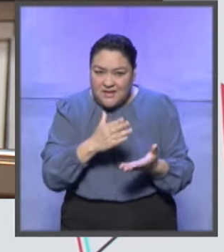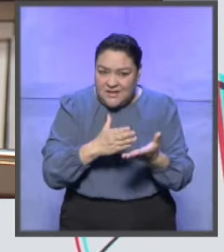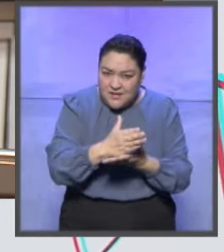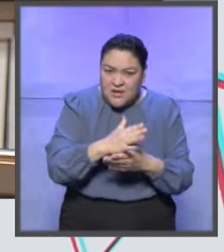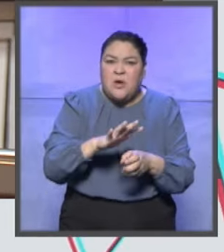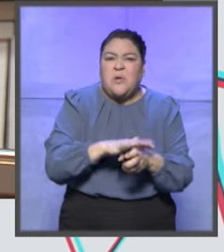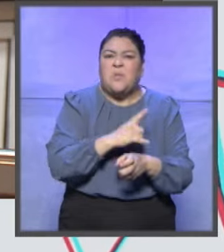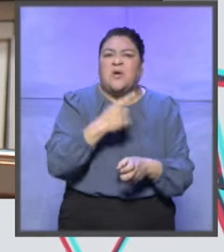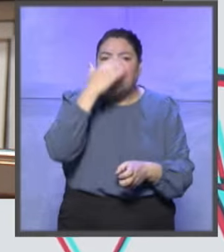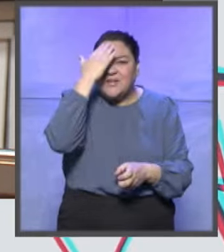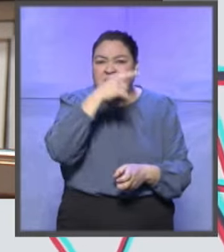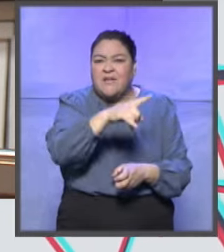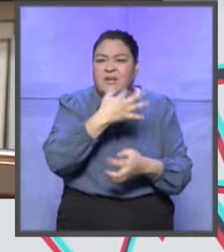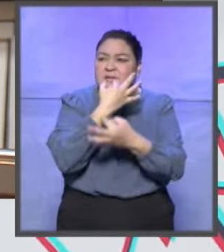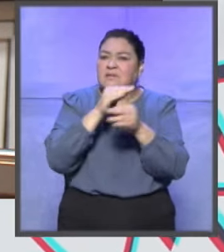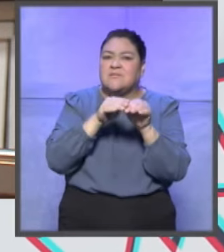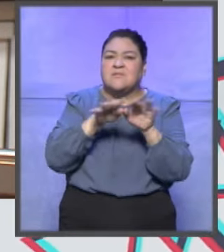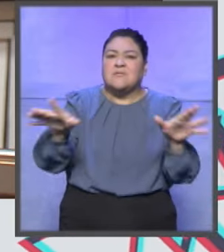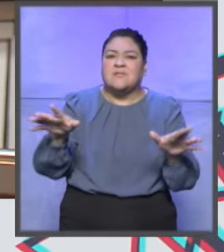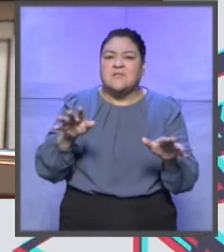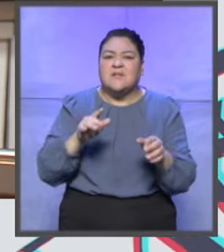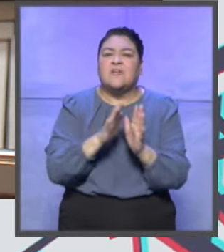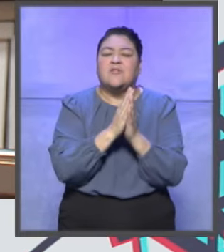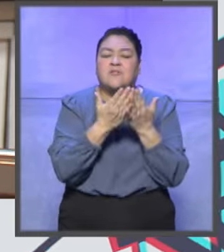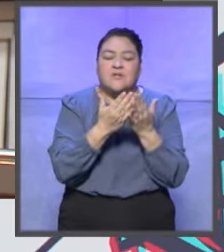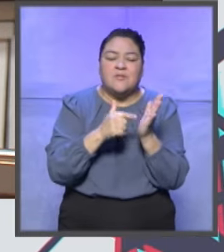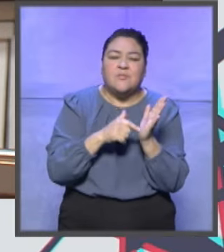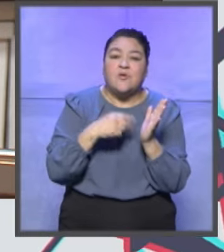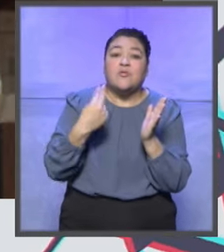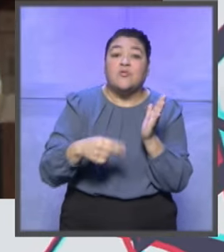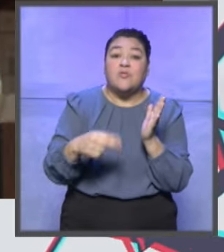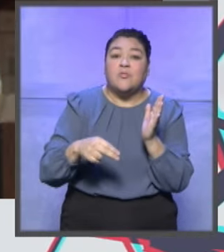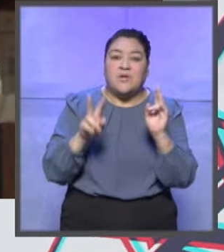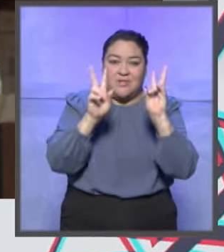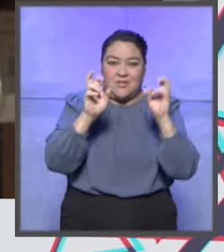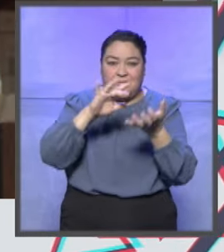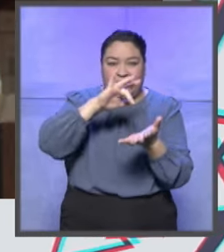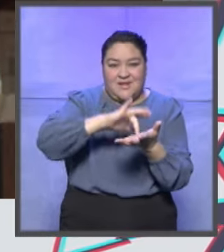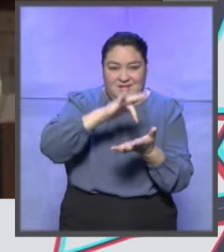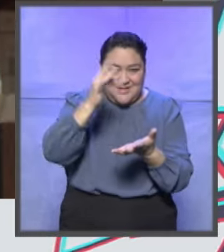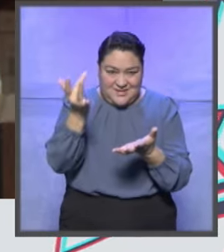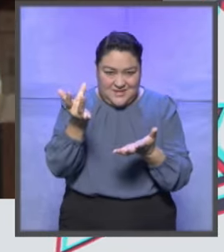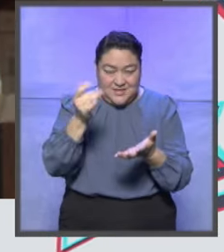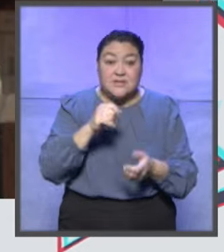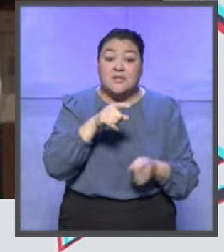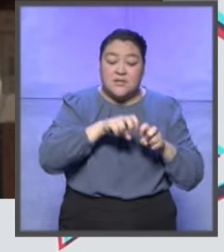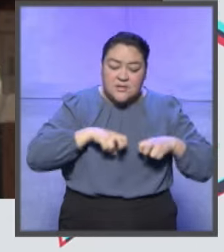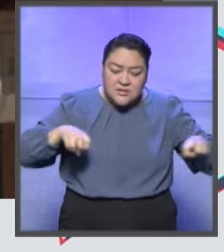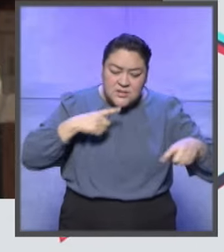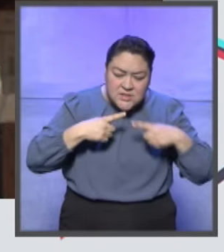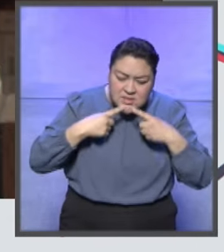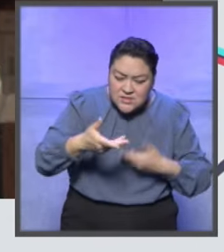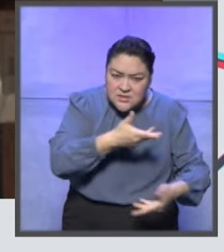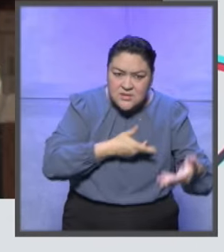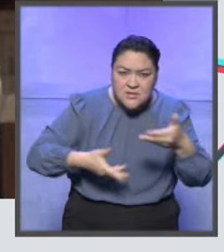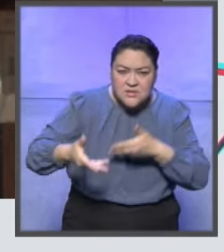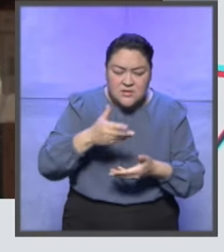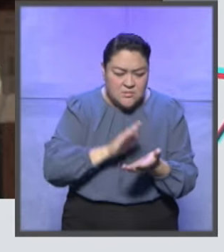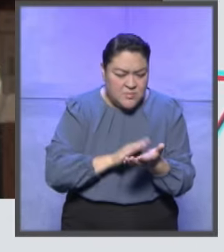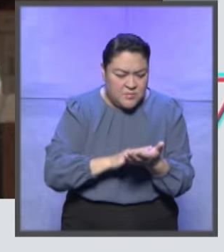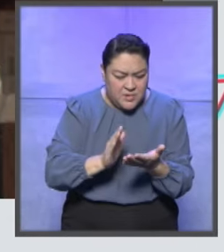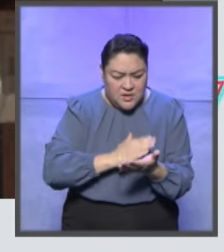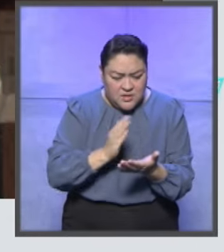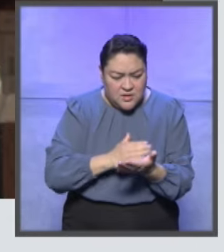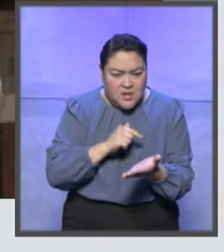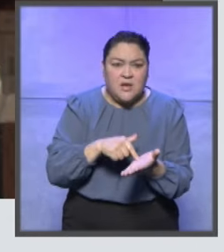la contienda, con motivo de las manifestaciones que realizó en su libro titulado Gracias. Al respecto, el Pleno consideró que de